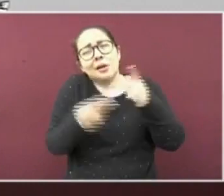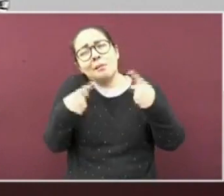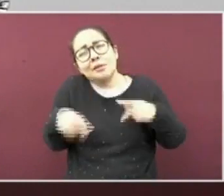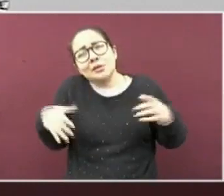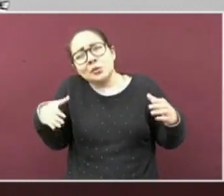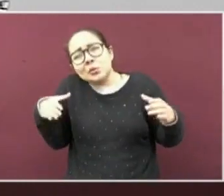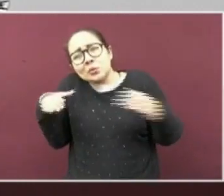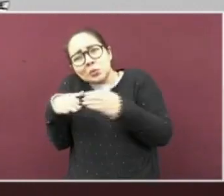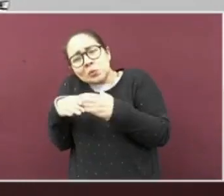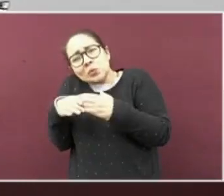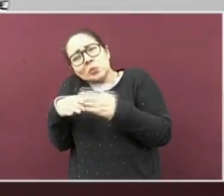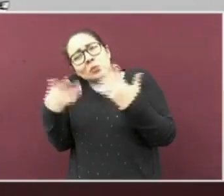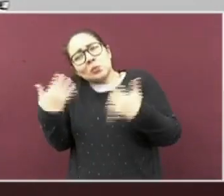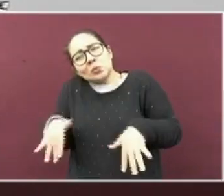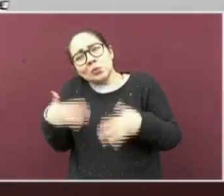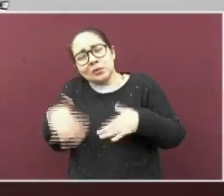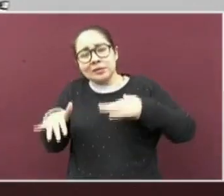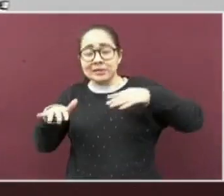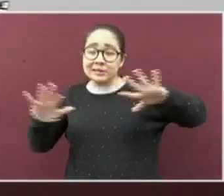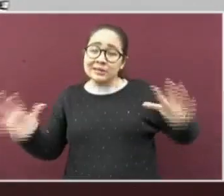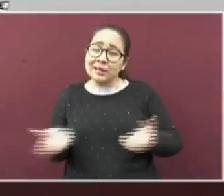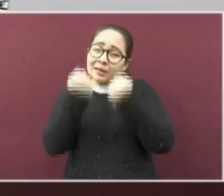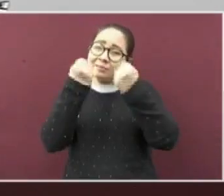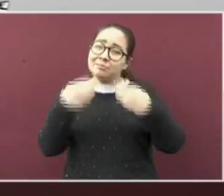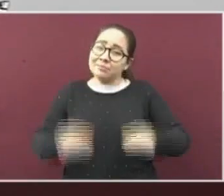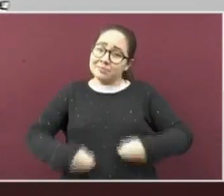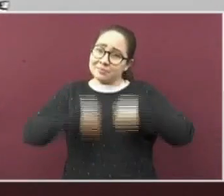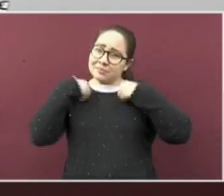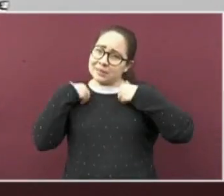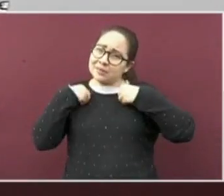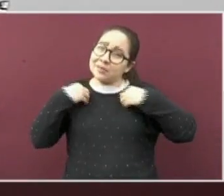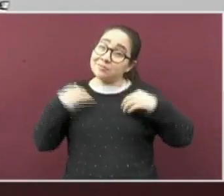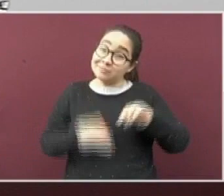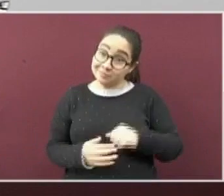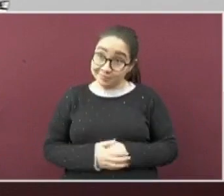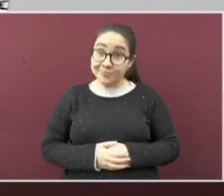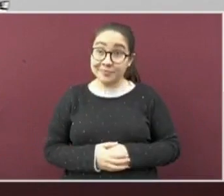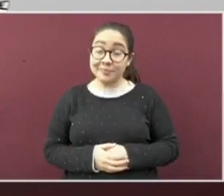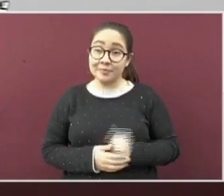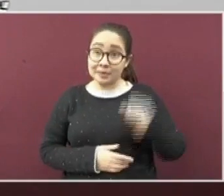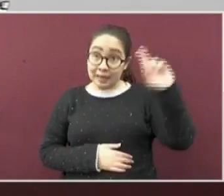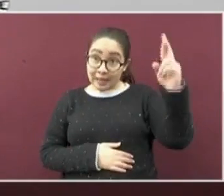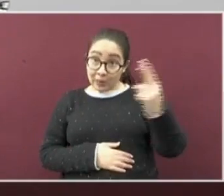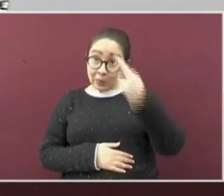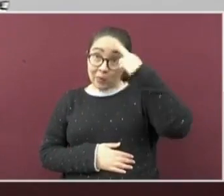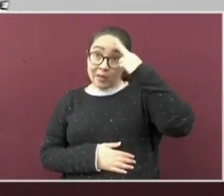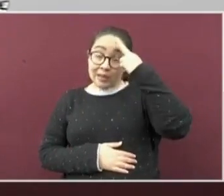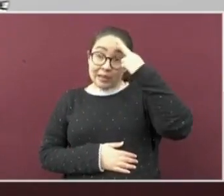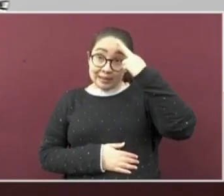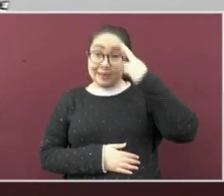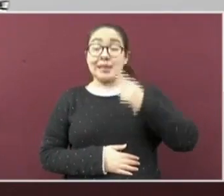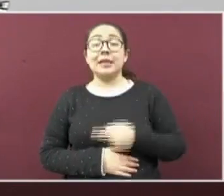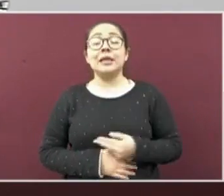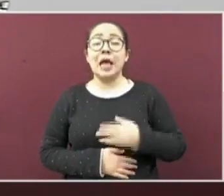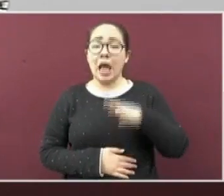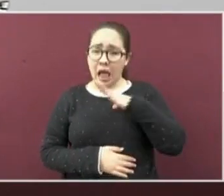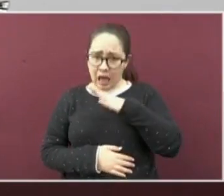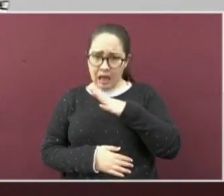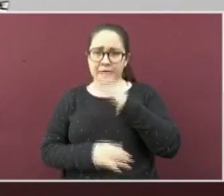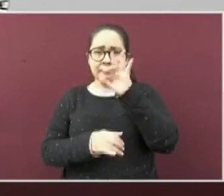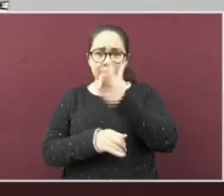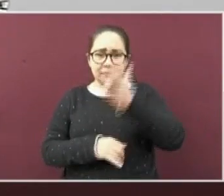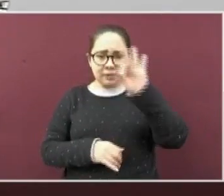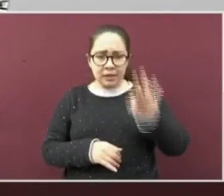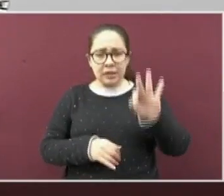nuestra forma de vivir. Para concluir, no olviden consultar las jornadas de